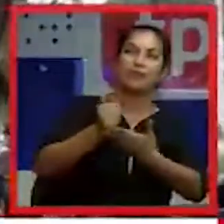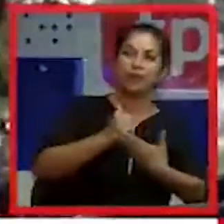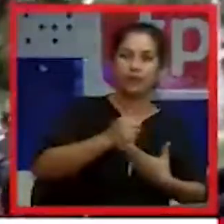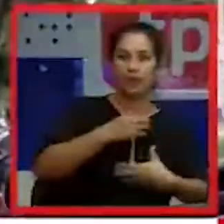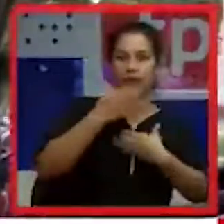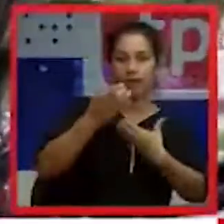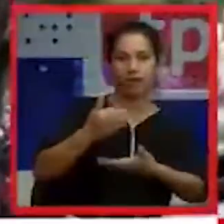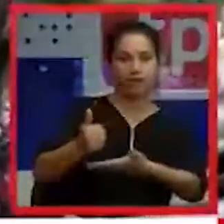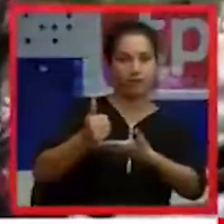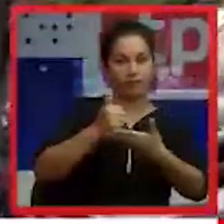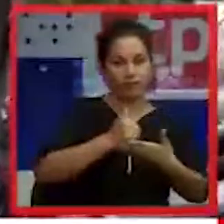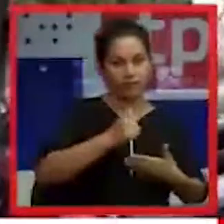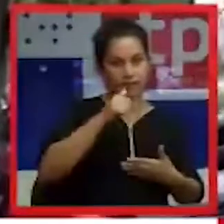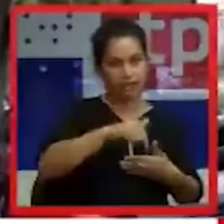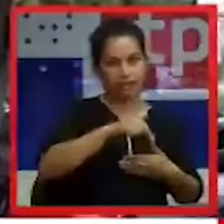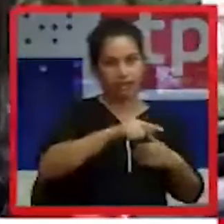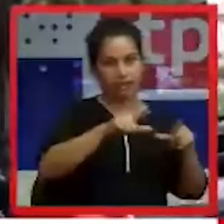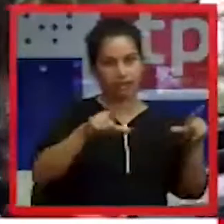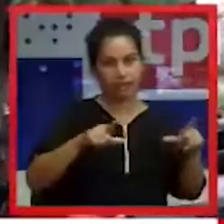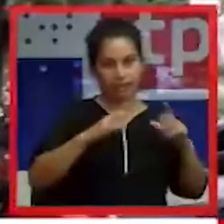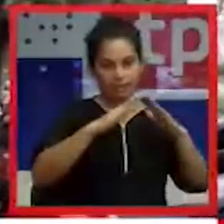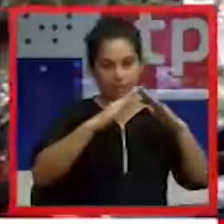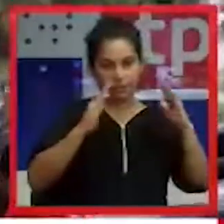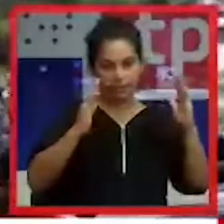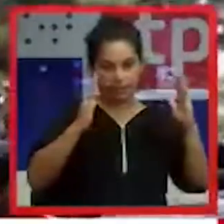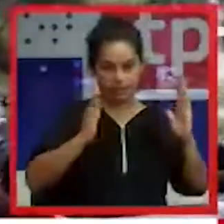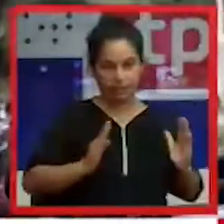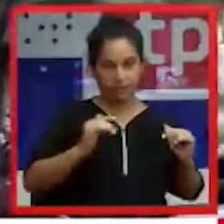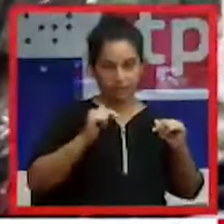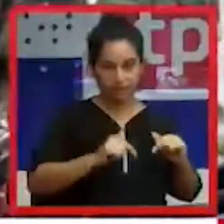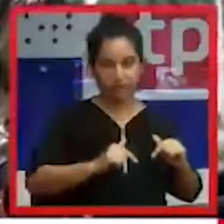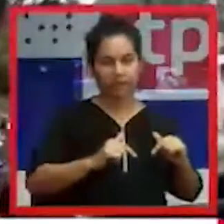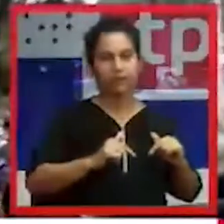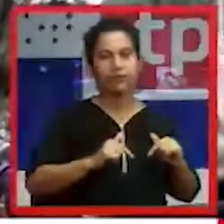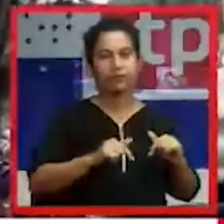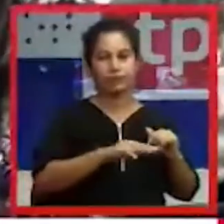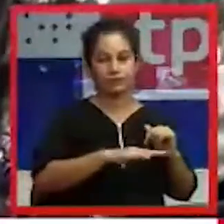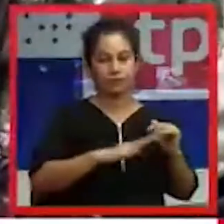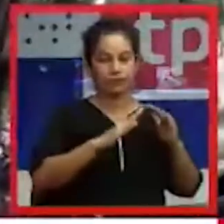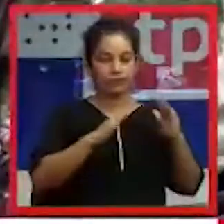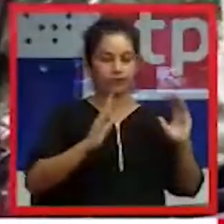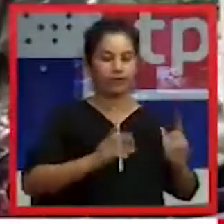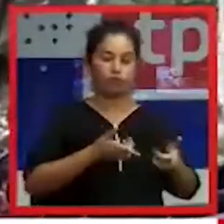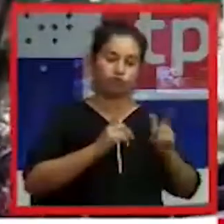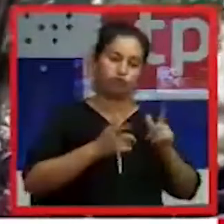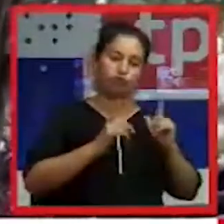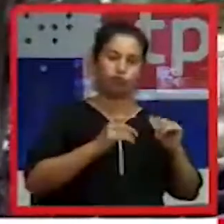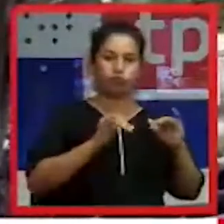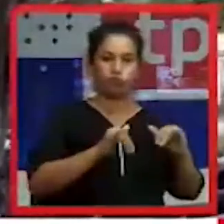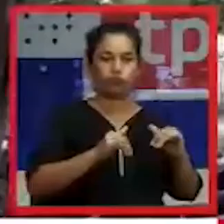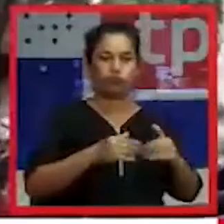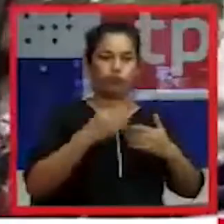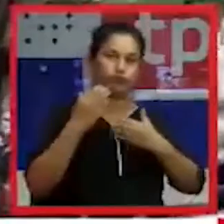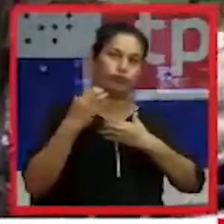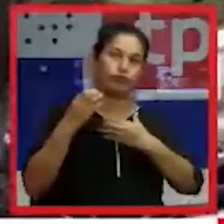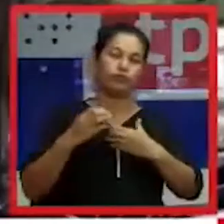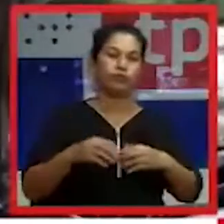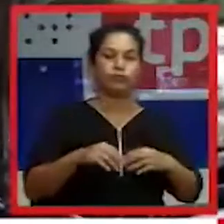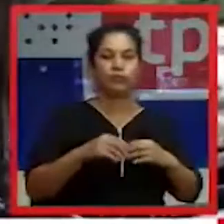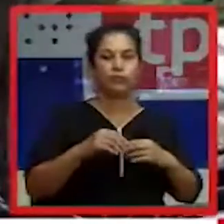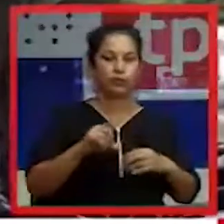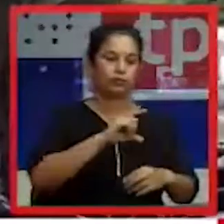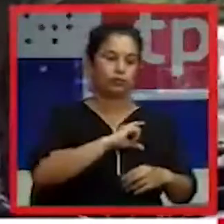parte de una dama en el domicilio mencionado, el domicilio correspondiente. Ante esa aseveración inmediatamente la